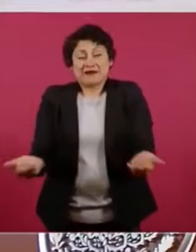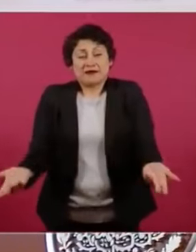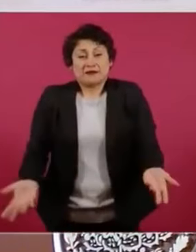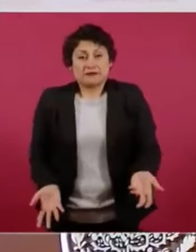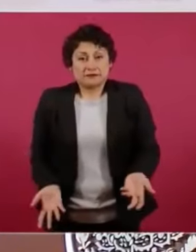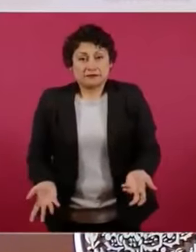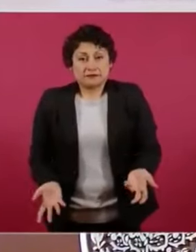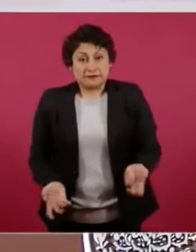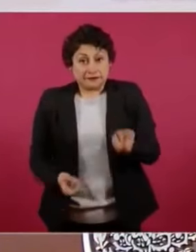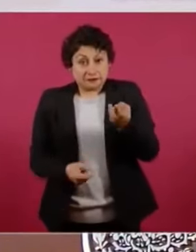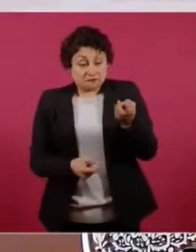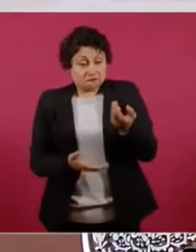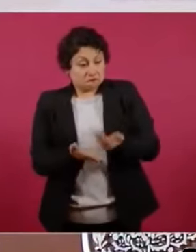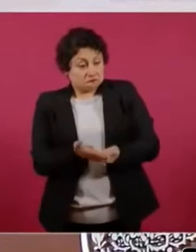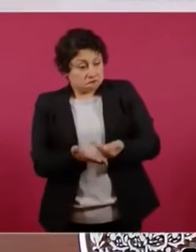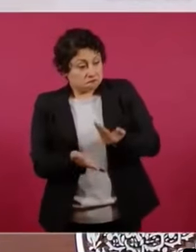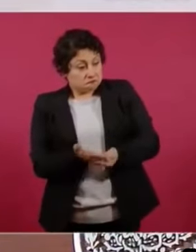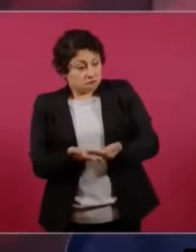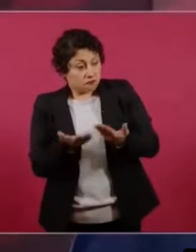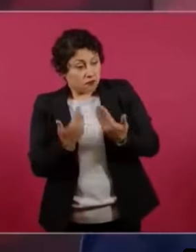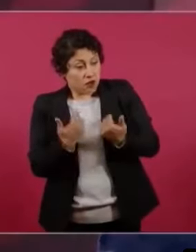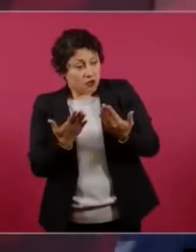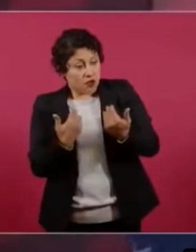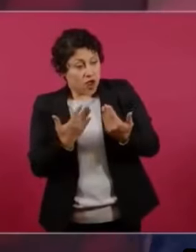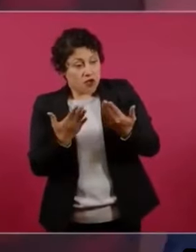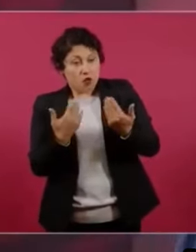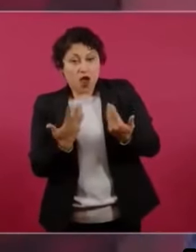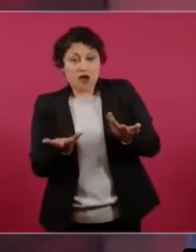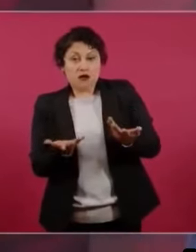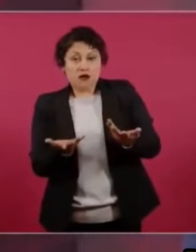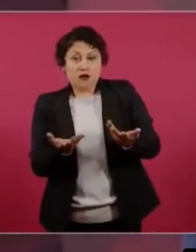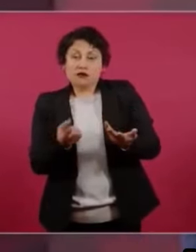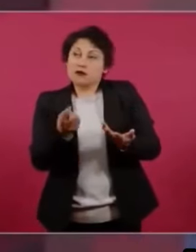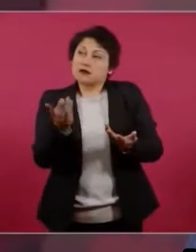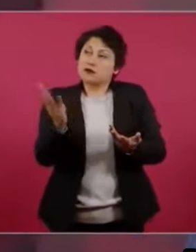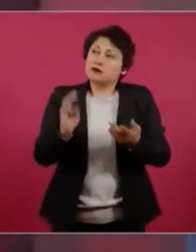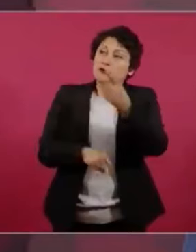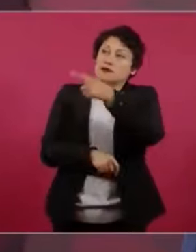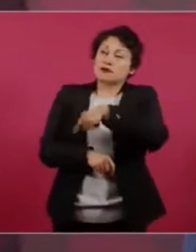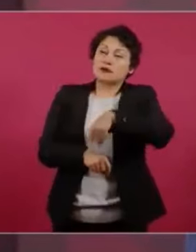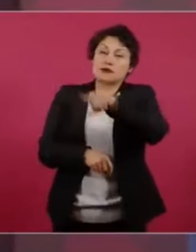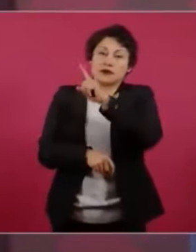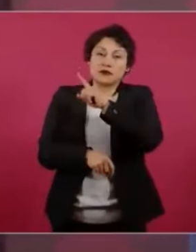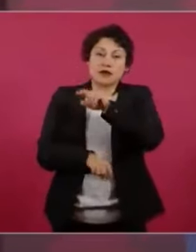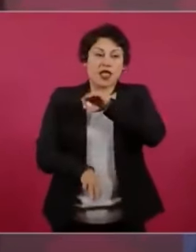a los que sostienen esta versión.